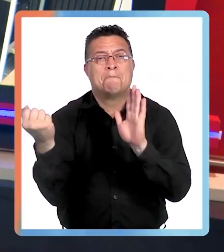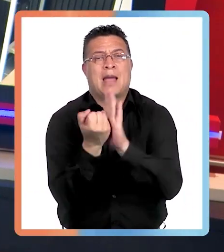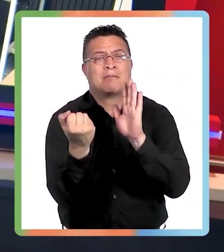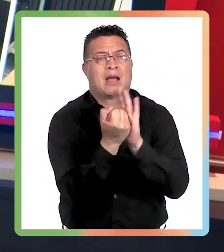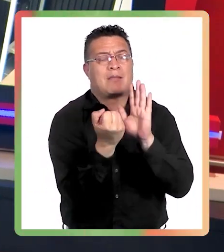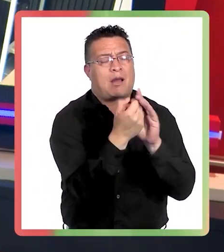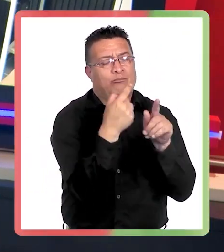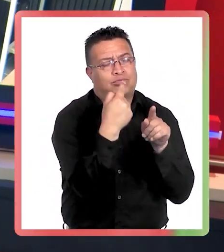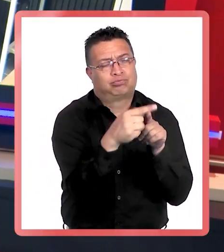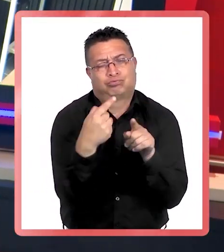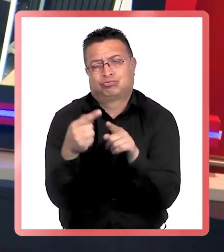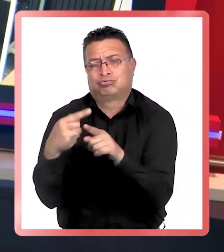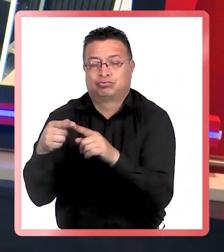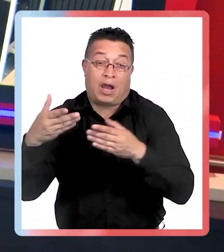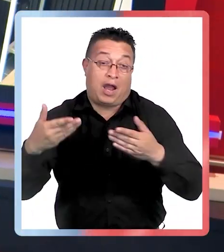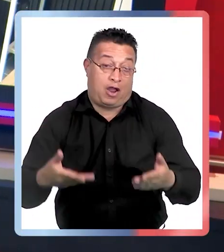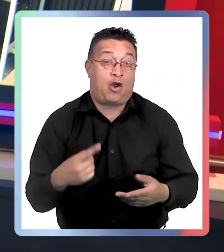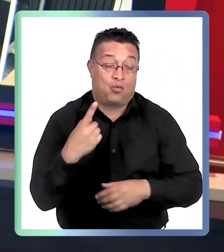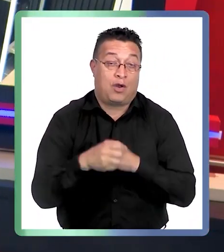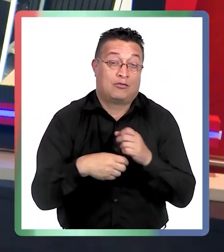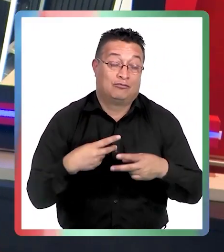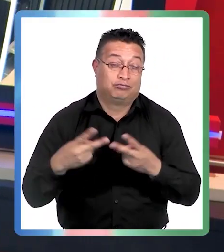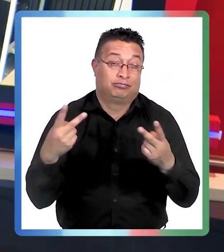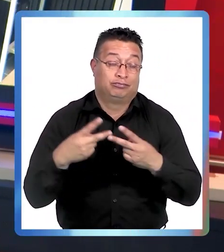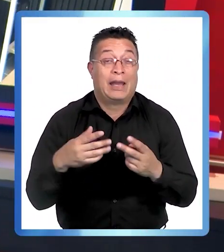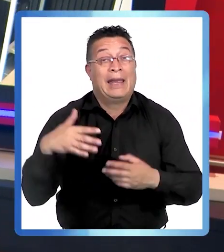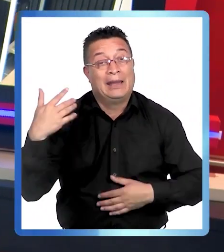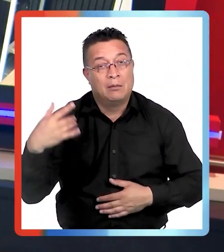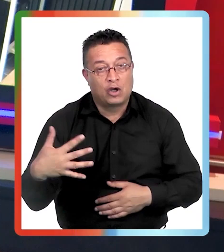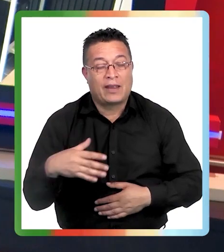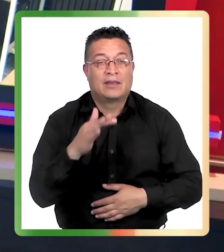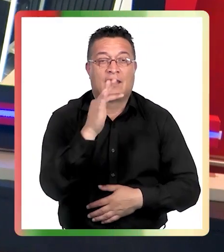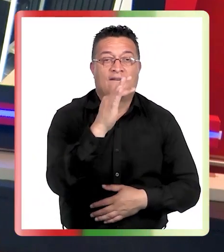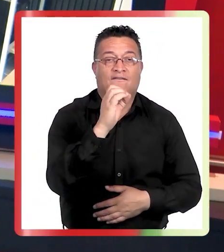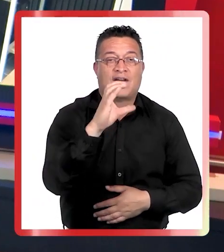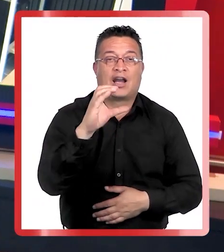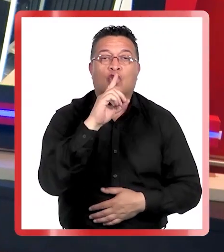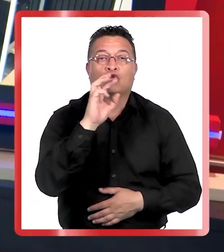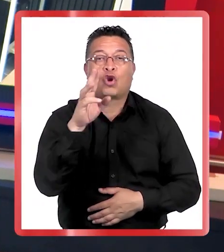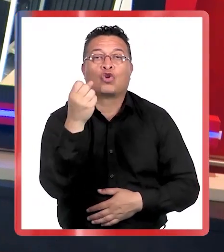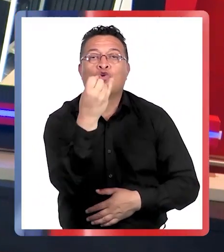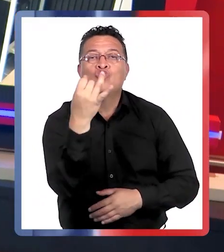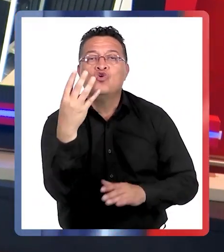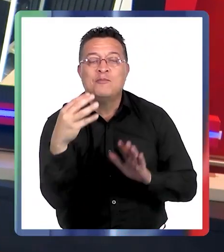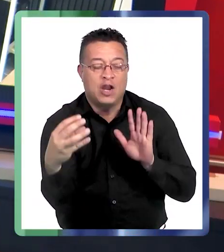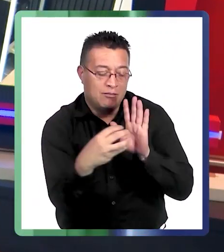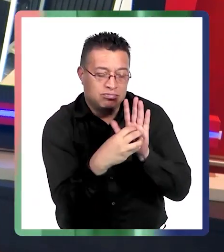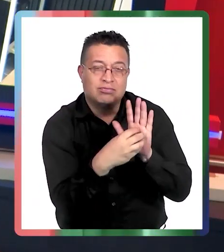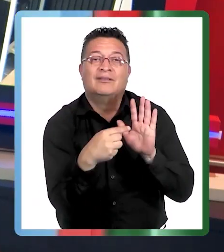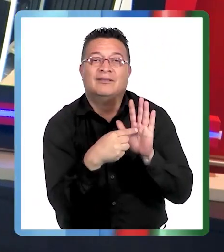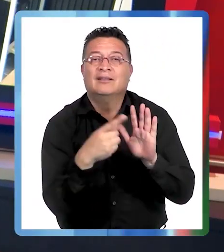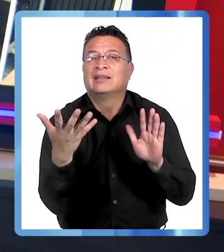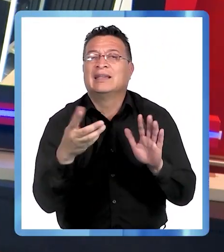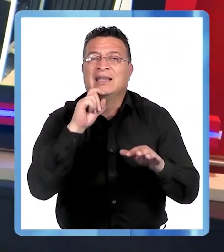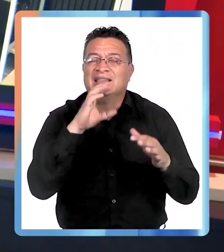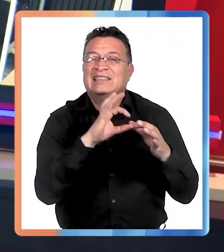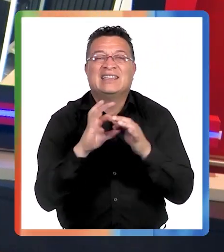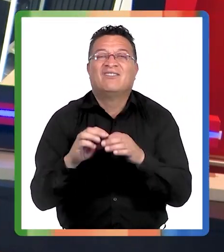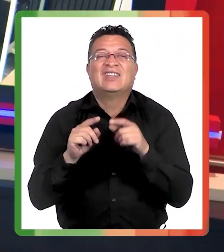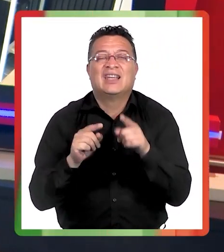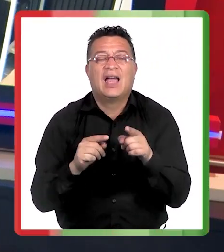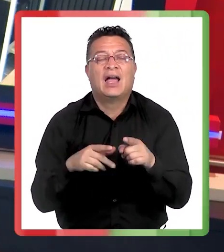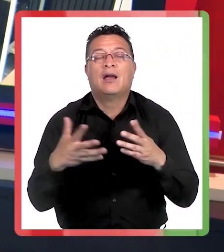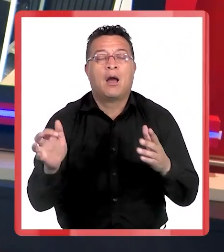en el mercado dando vueltas, sobre todo en esta época del año, pero lo importante es el factor de protección. ¿Qué significa eso en términos concretos? Si tuviéramos que